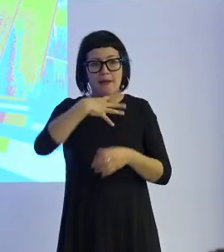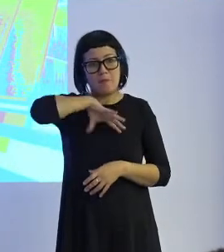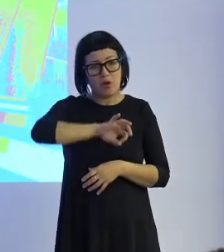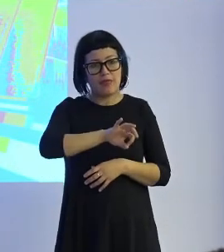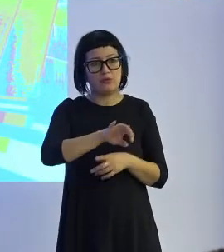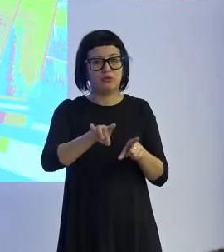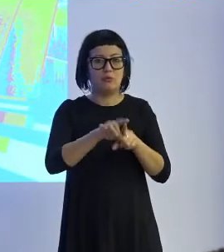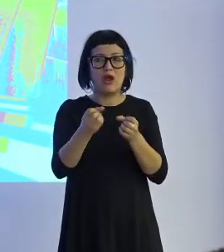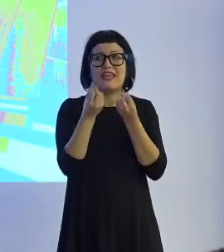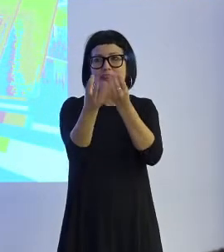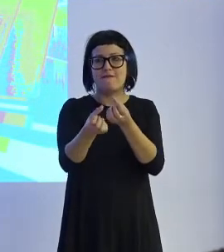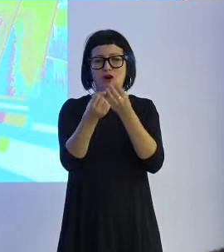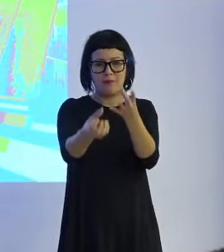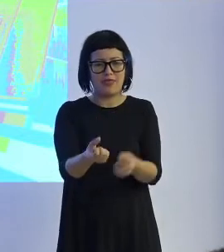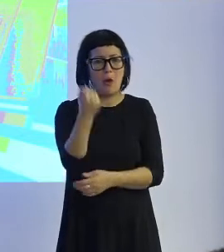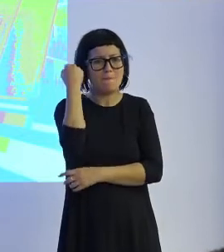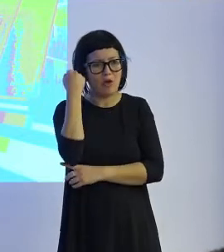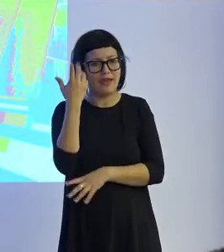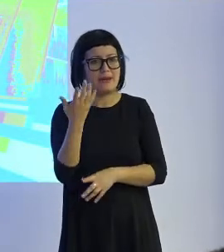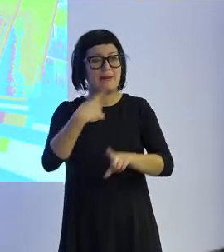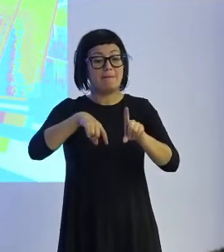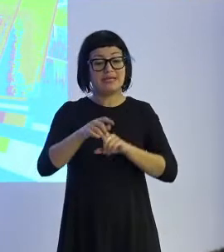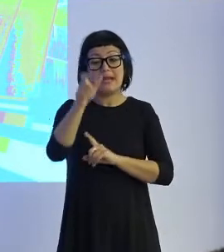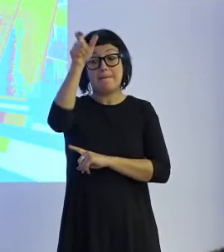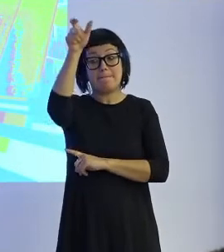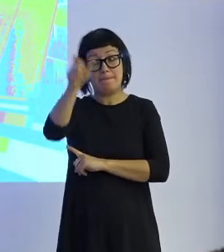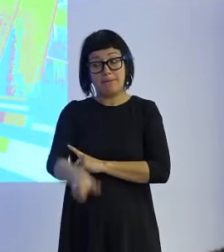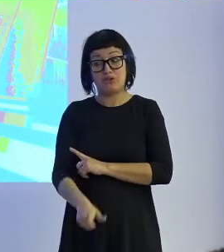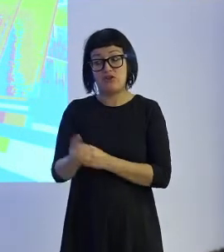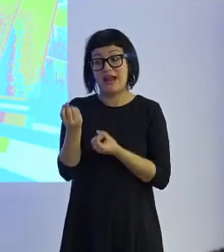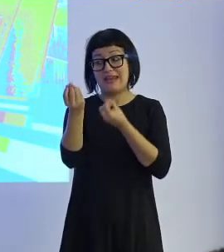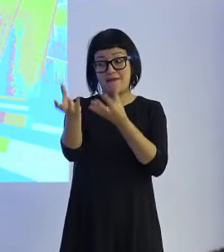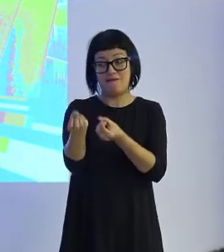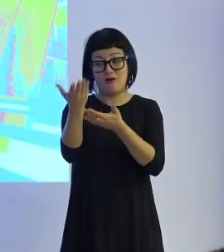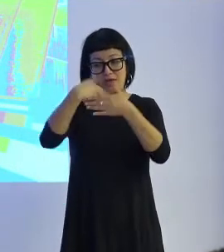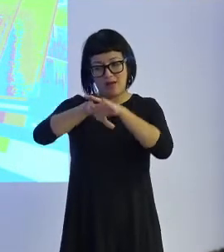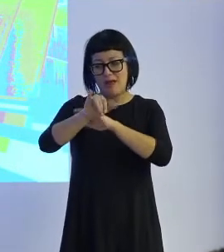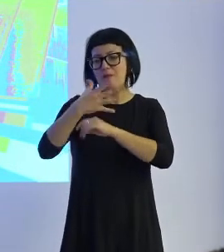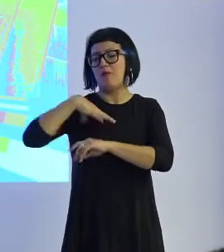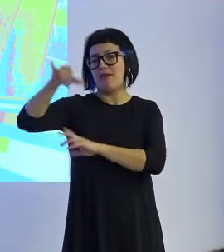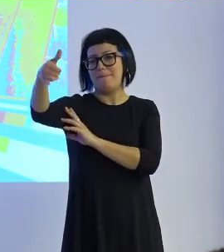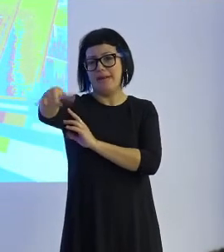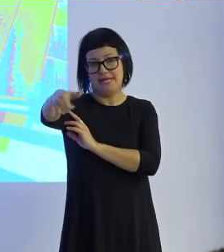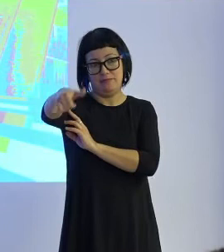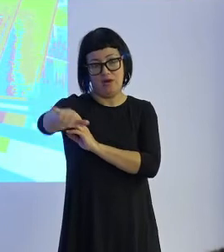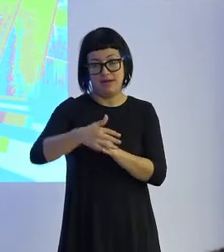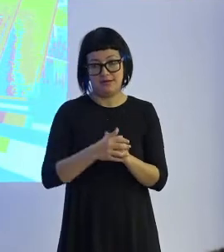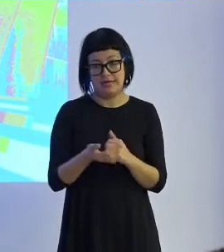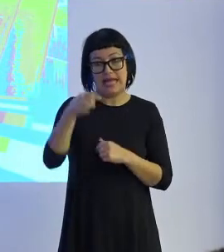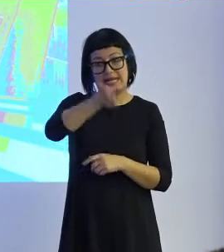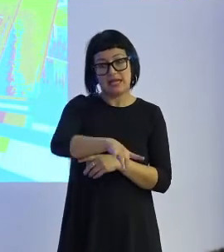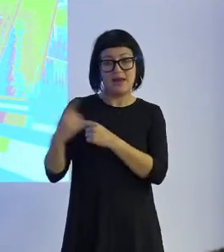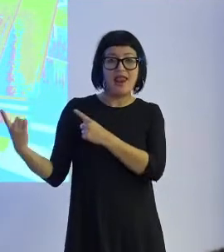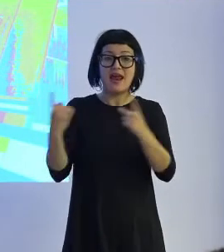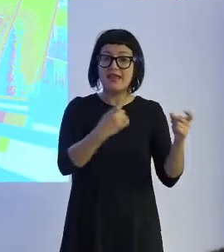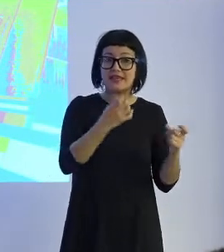de la información y el poder de aquel que tiene la información y que la puede manipular. Y evidencia también la necesidad